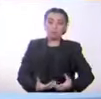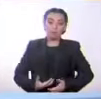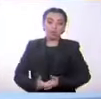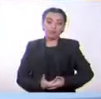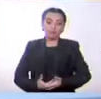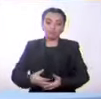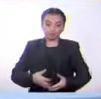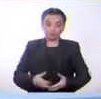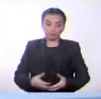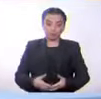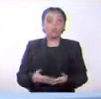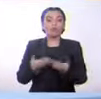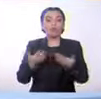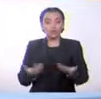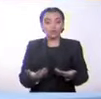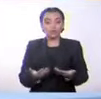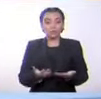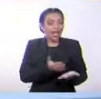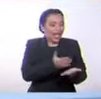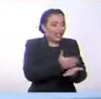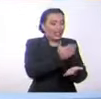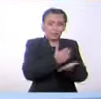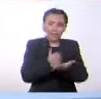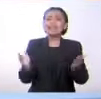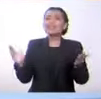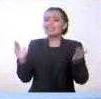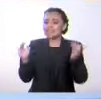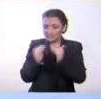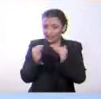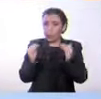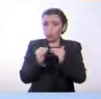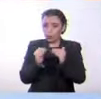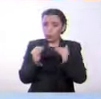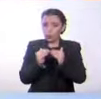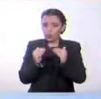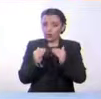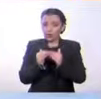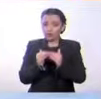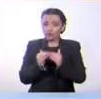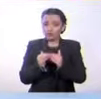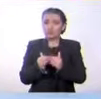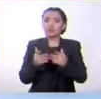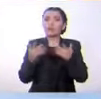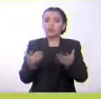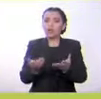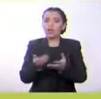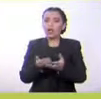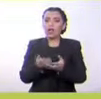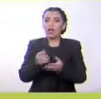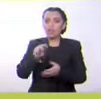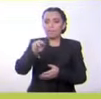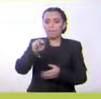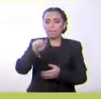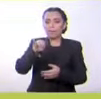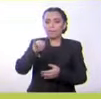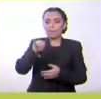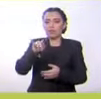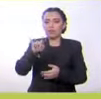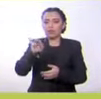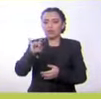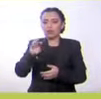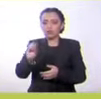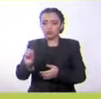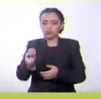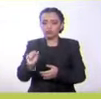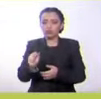mamíferos nacemos así, porque también el ser humano es vivíparo. Ahora, los animales